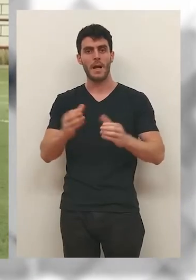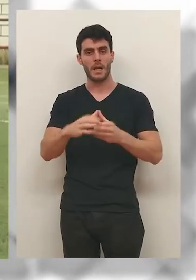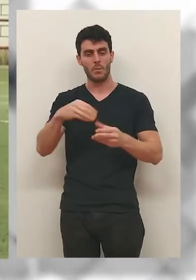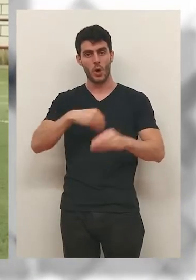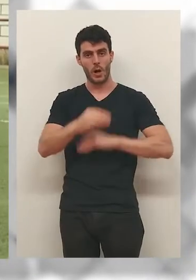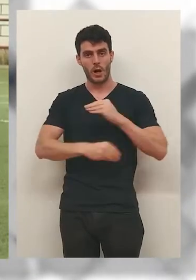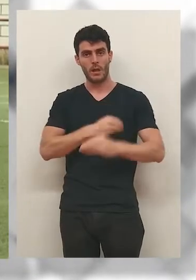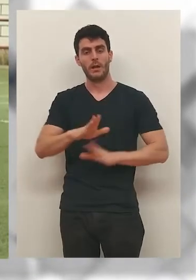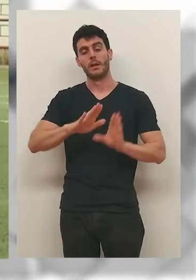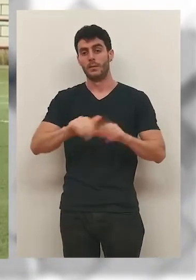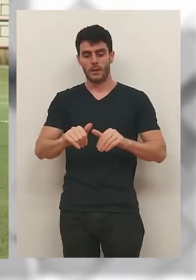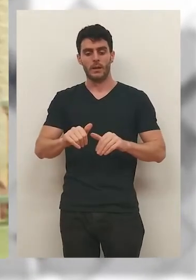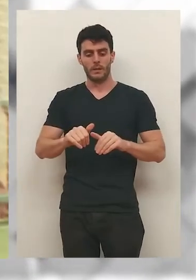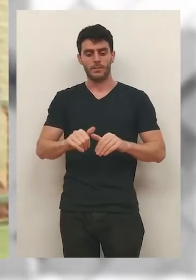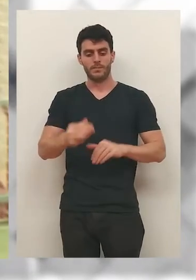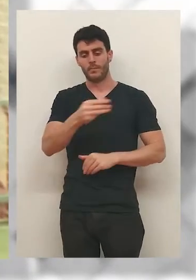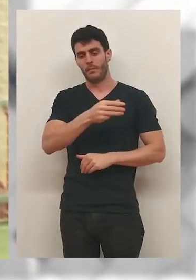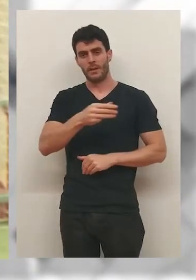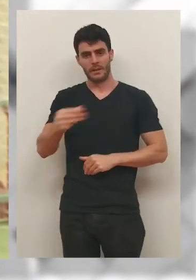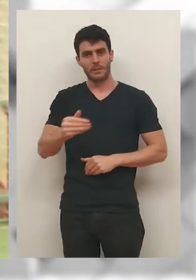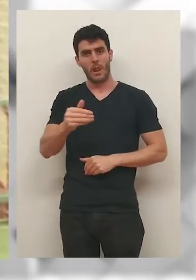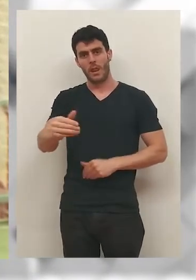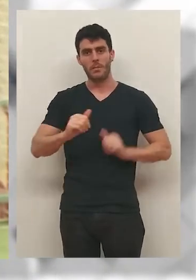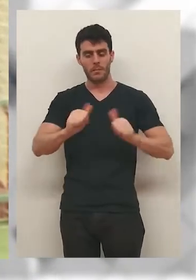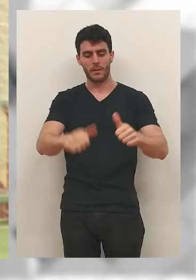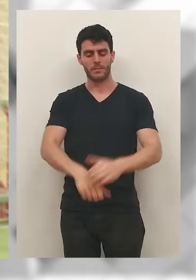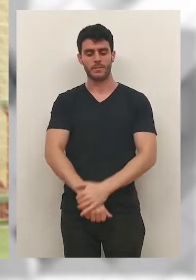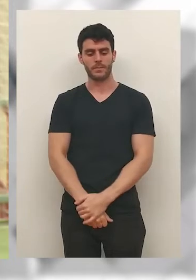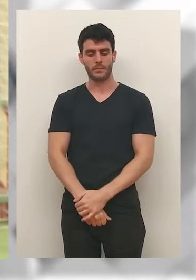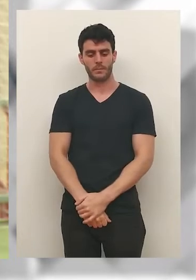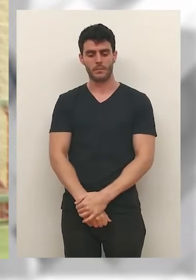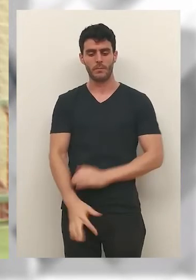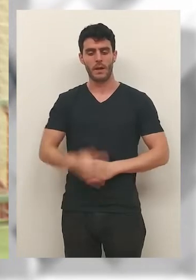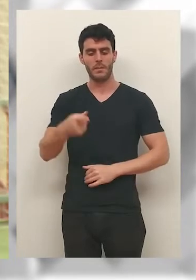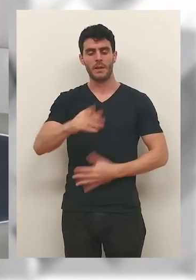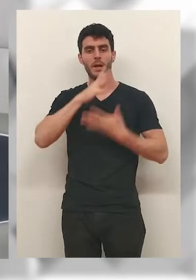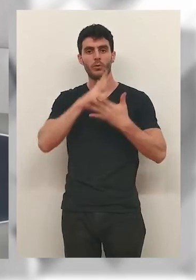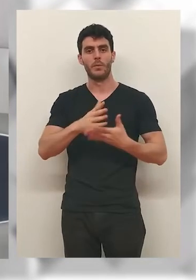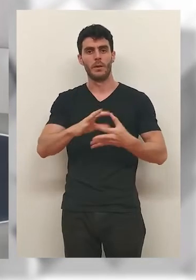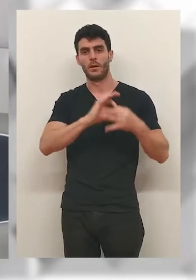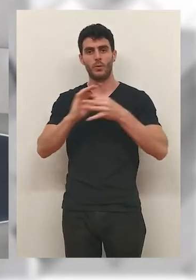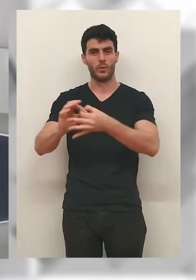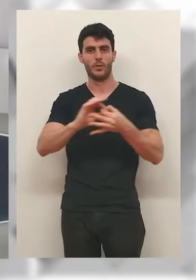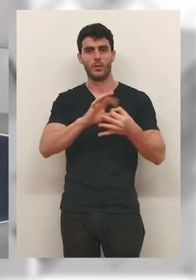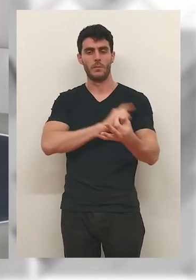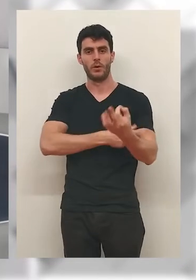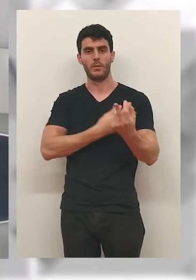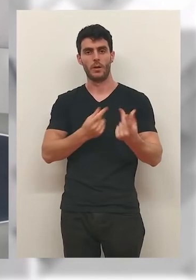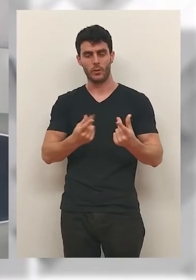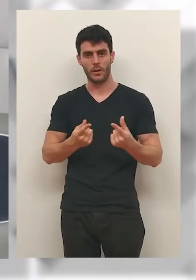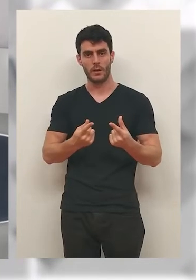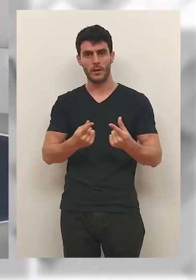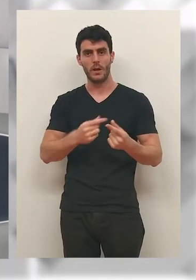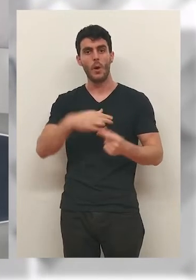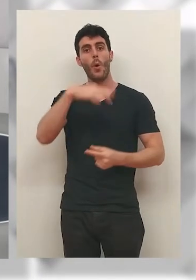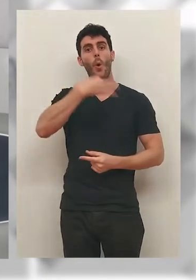Logroñés para confeccionar una plantilla que echará a andar en apenas tres semanas. De hecho, actualmente la